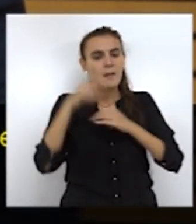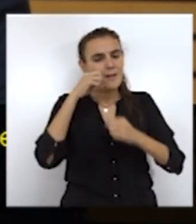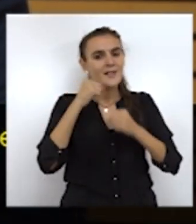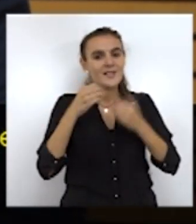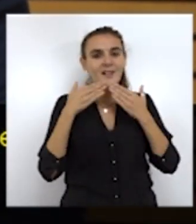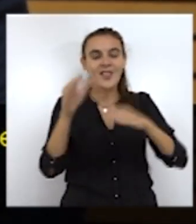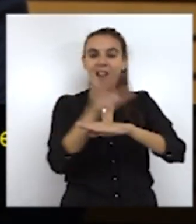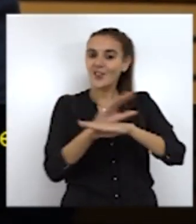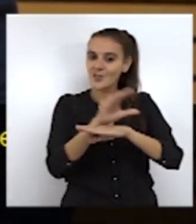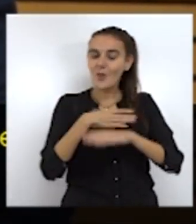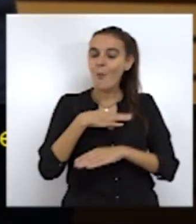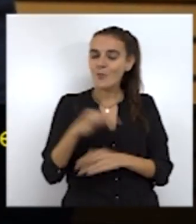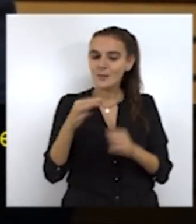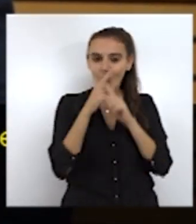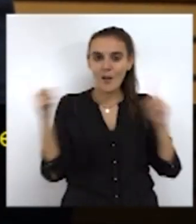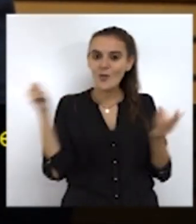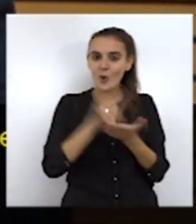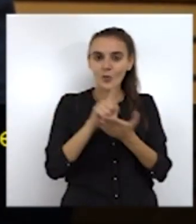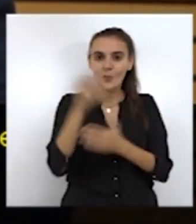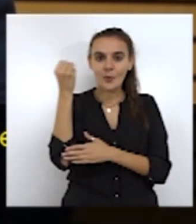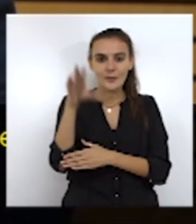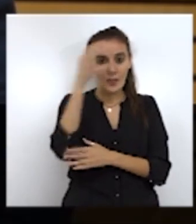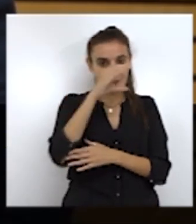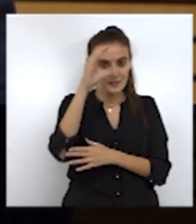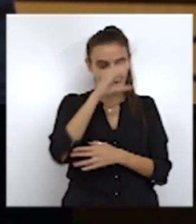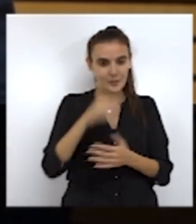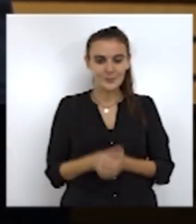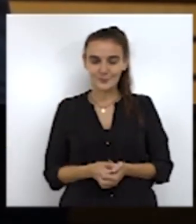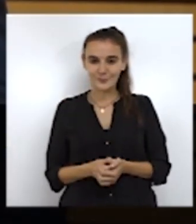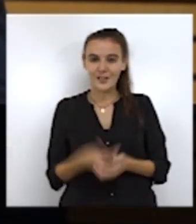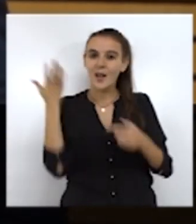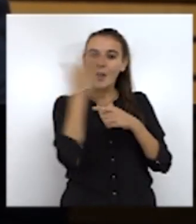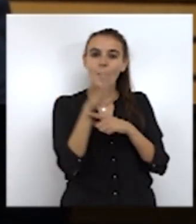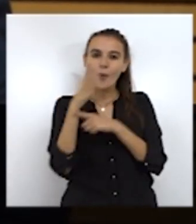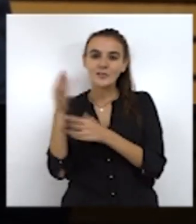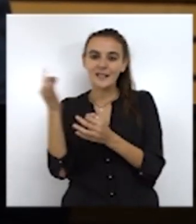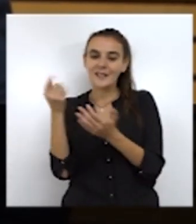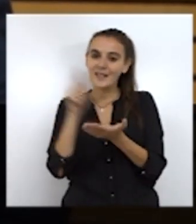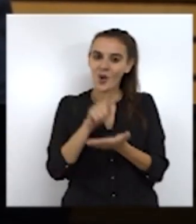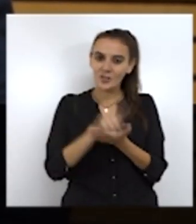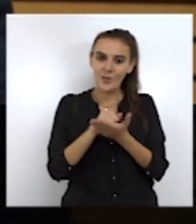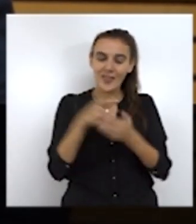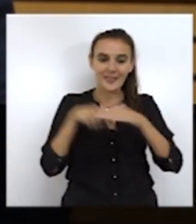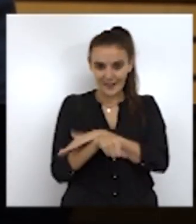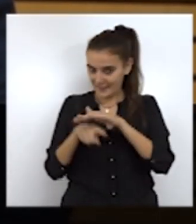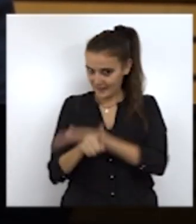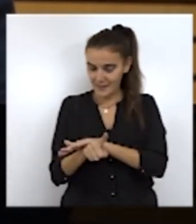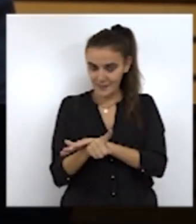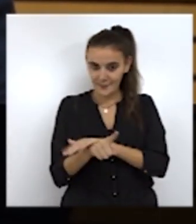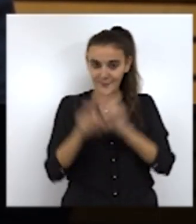agradecido a la consejería el hacer posible un año más este evento científico Y mostrar nuevamente la disponibilidad de la INGESA